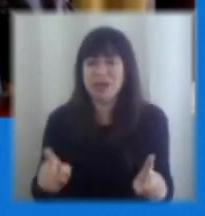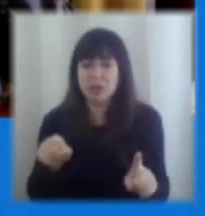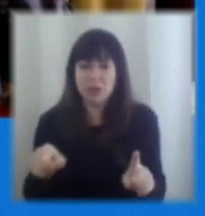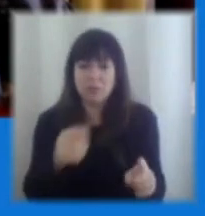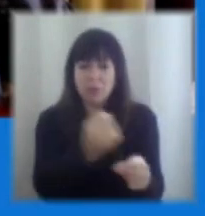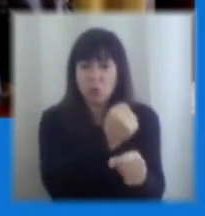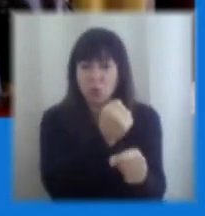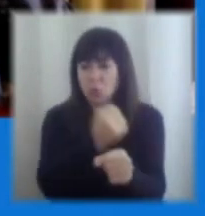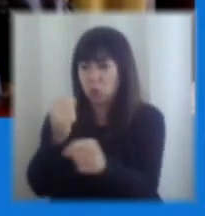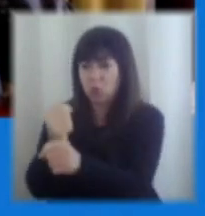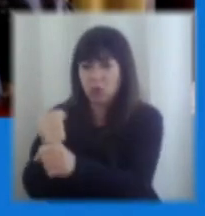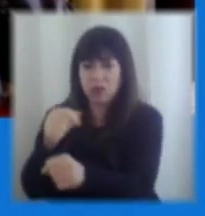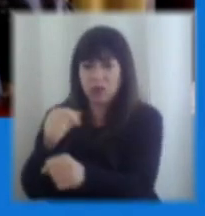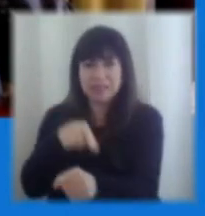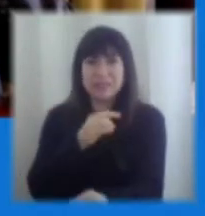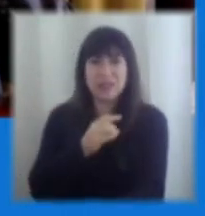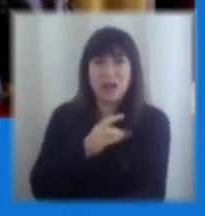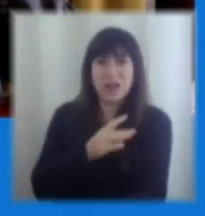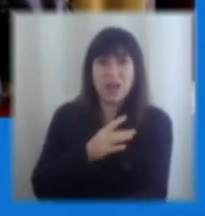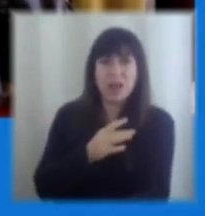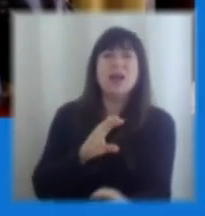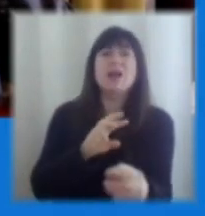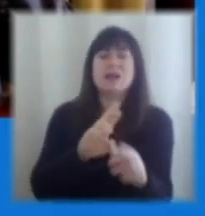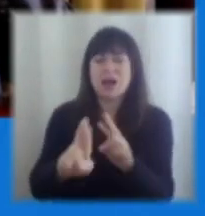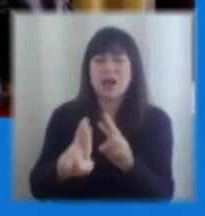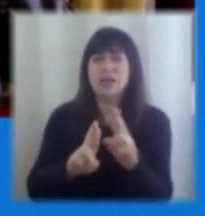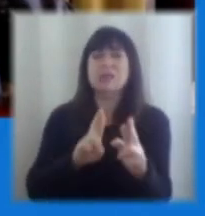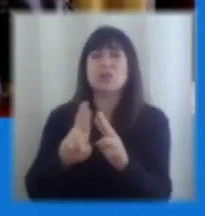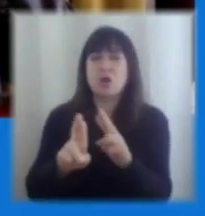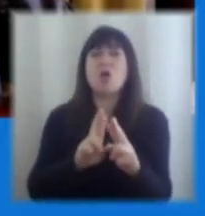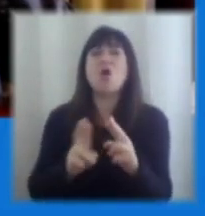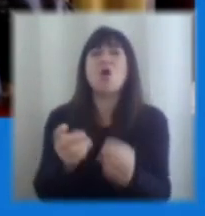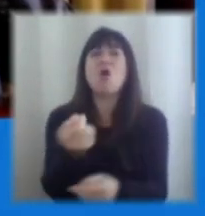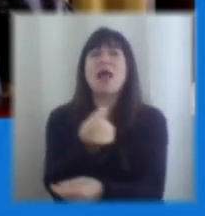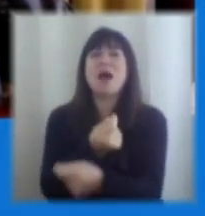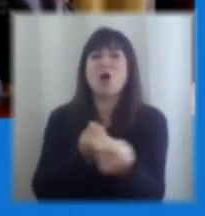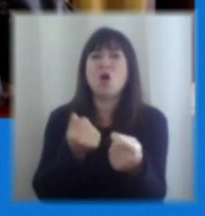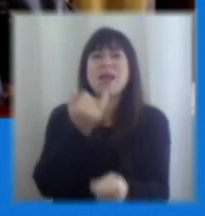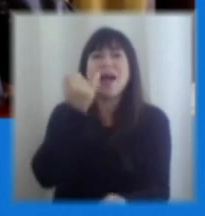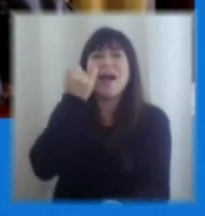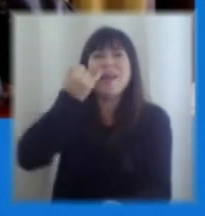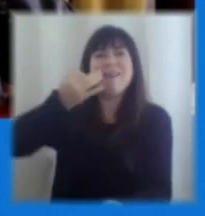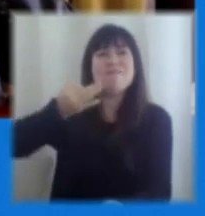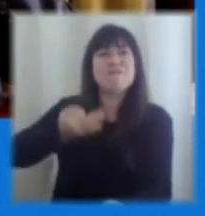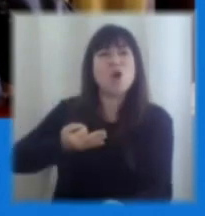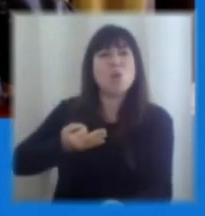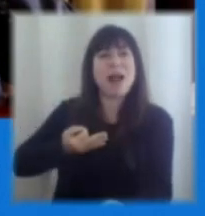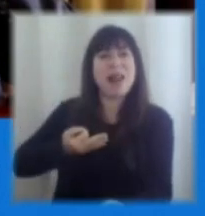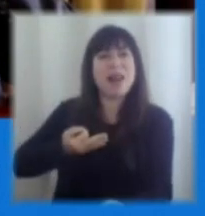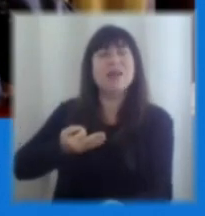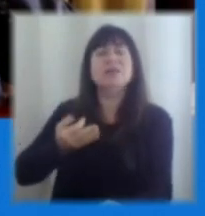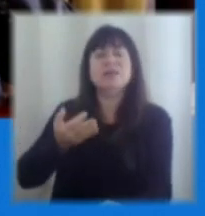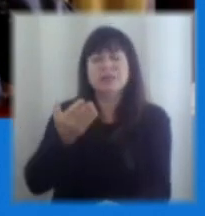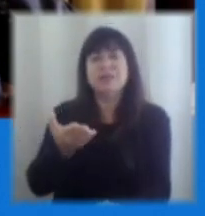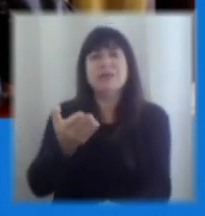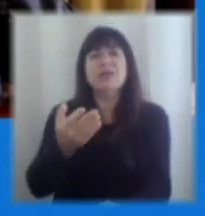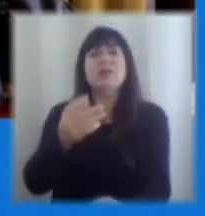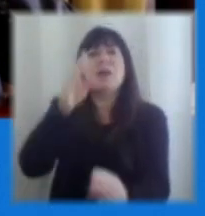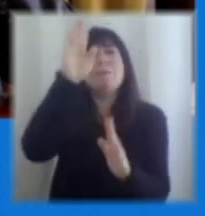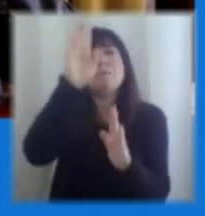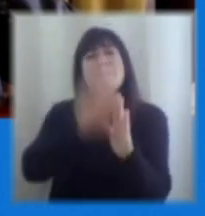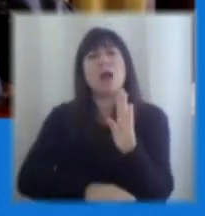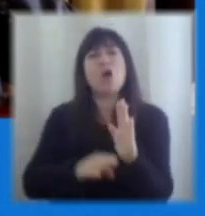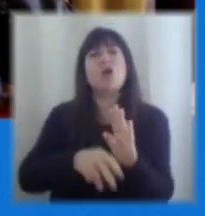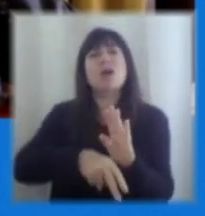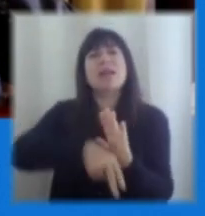también de alguna forma se relaciona con este incremento de la economía informal y con este menor nivel de dinamismo, por